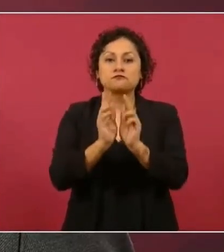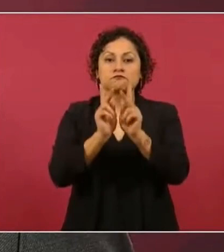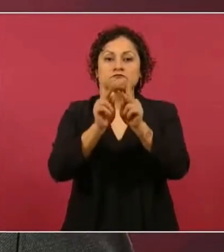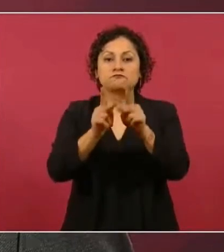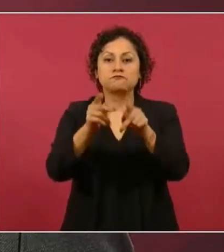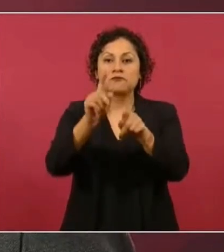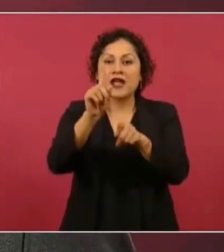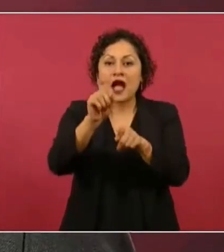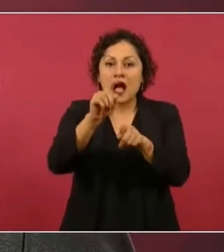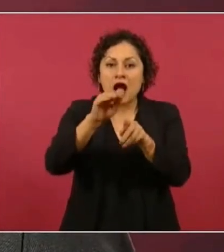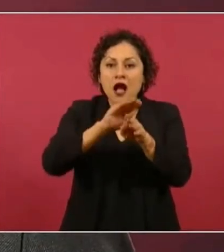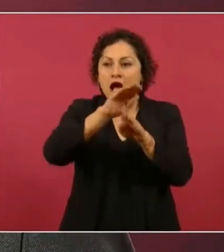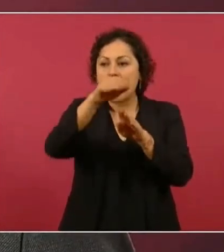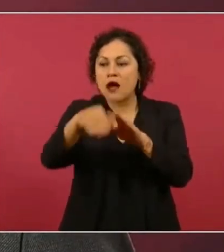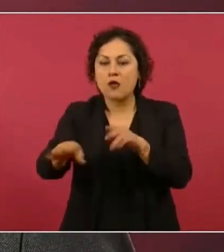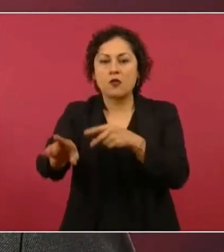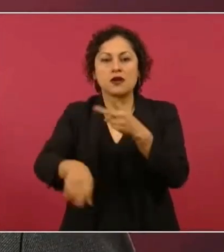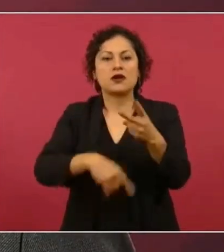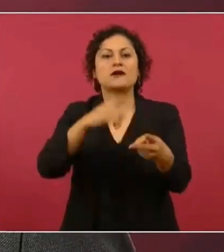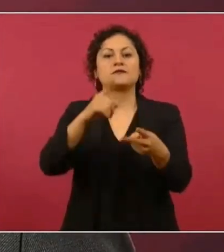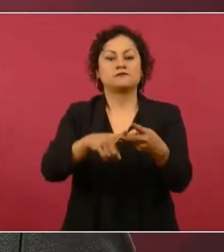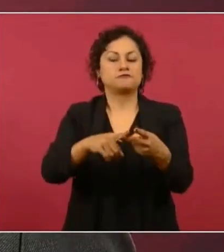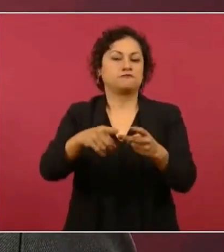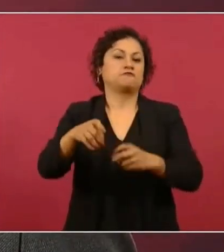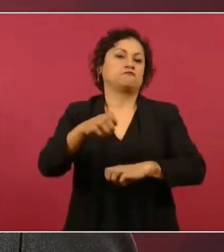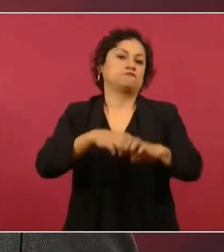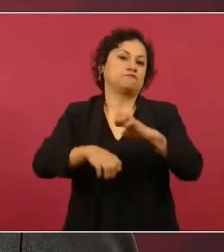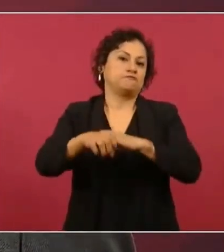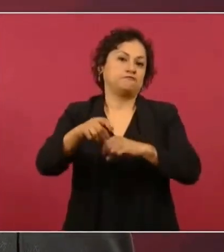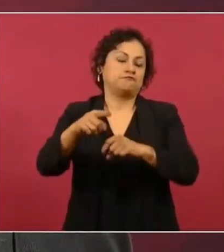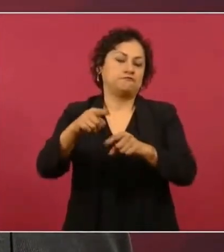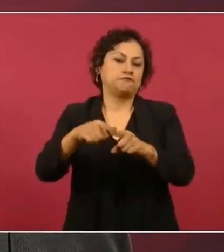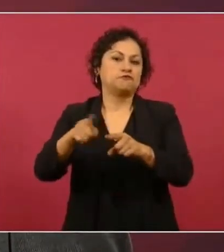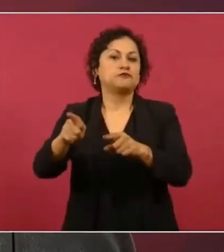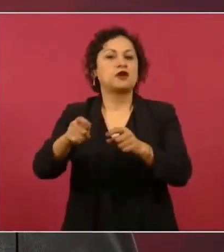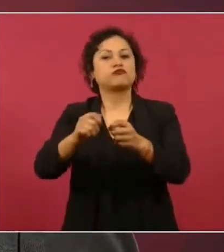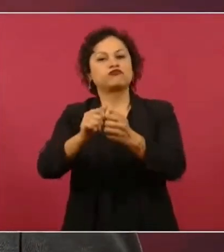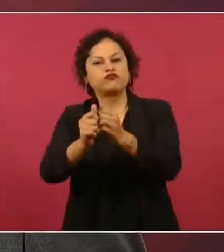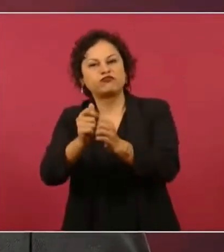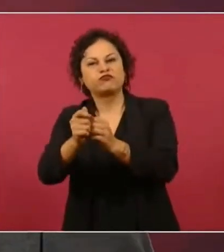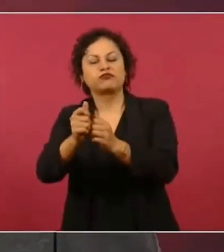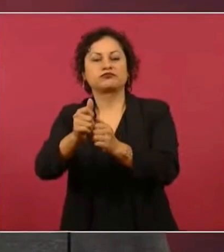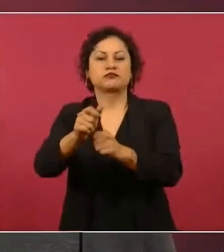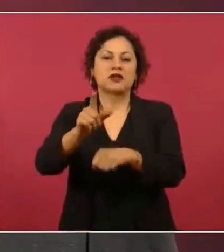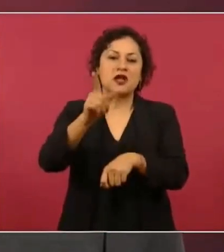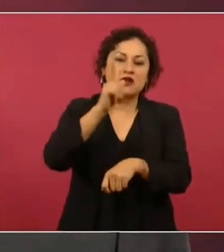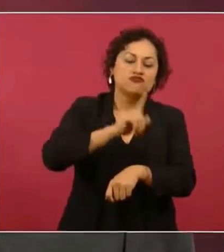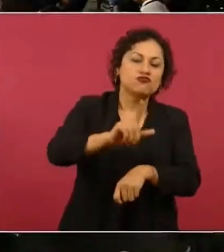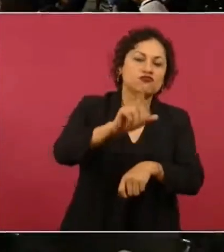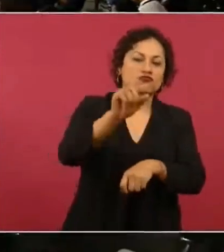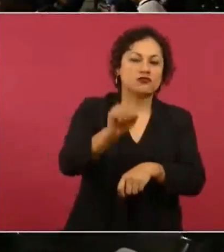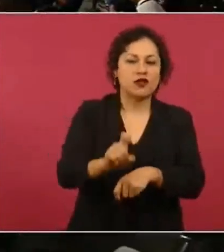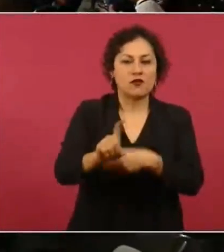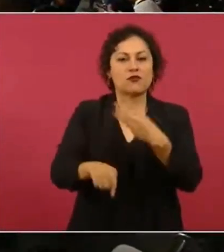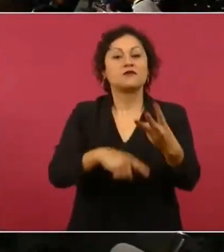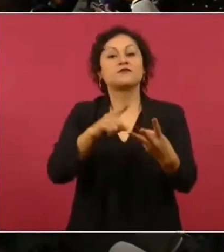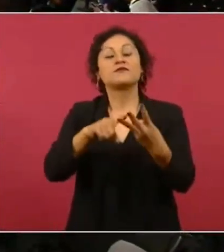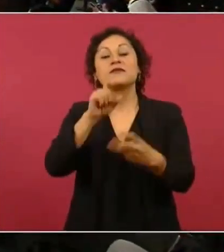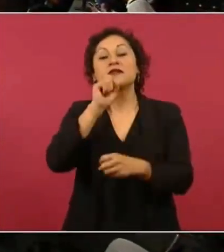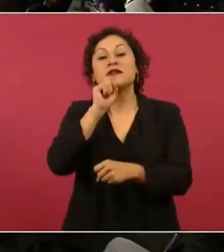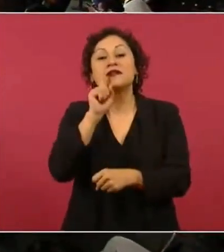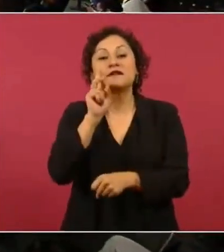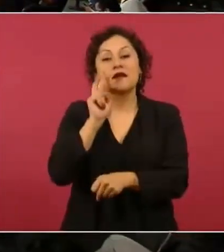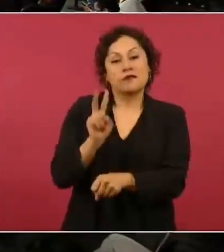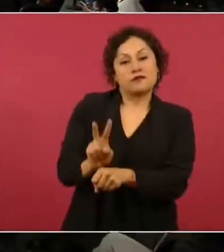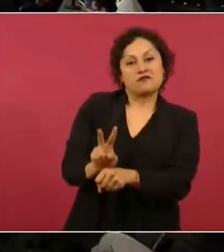presas derivadoras y también evaluación sobre